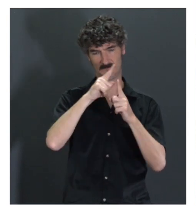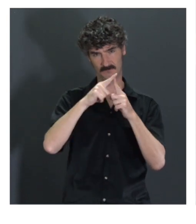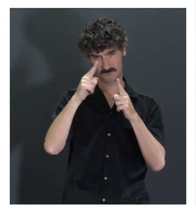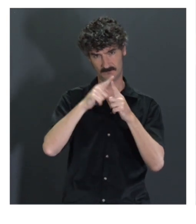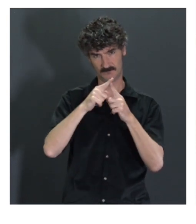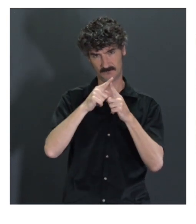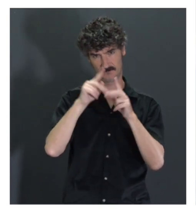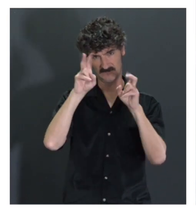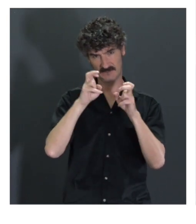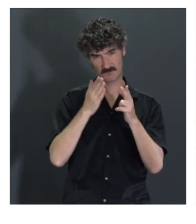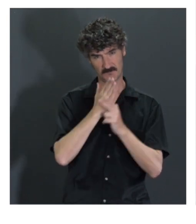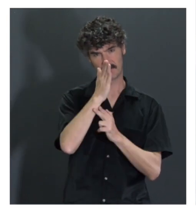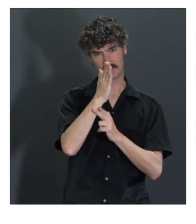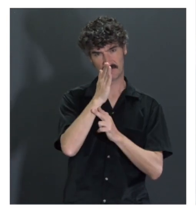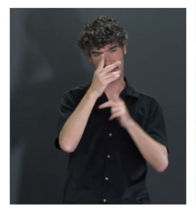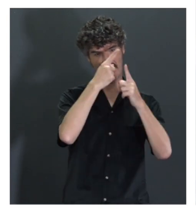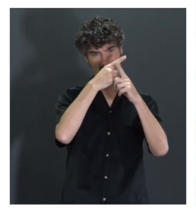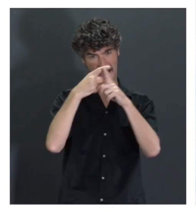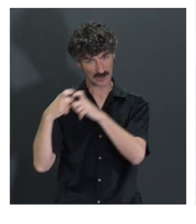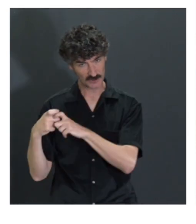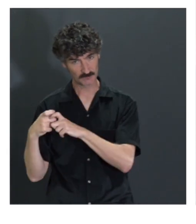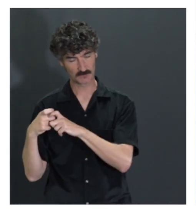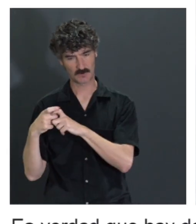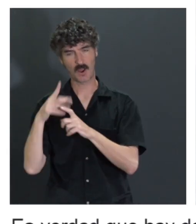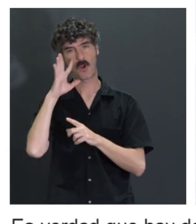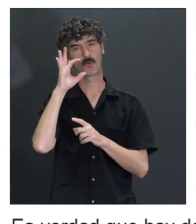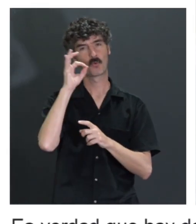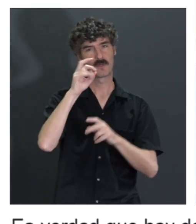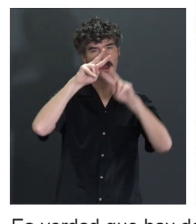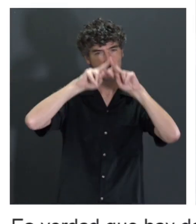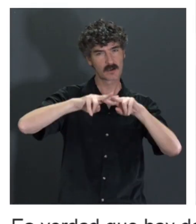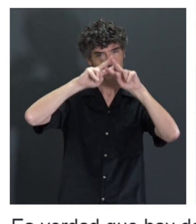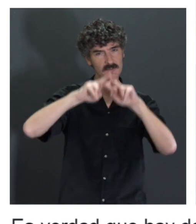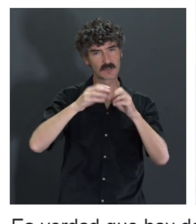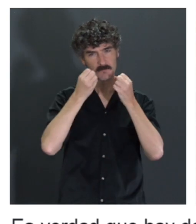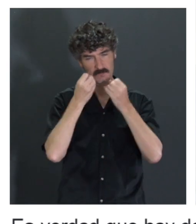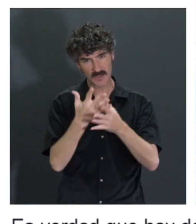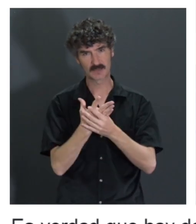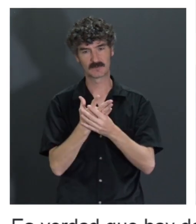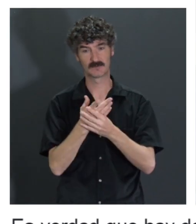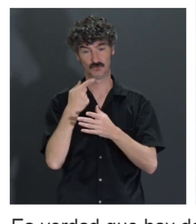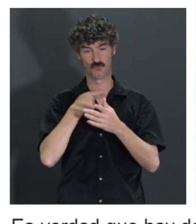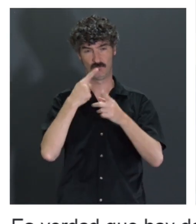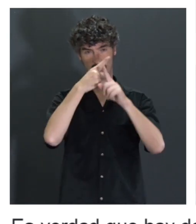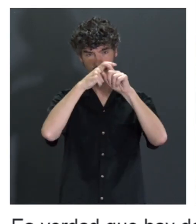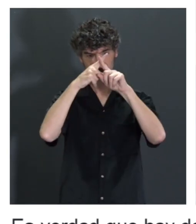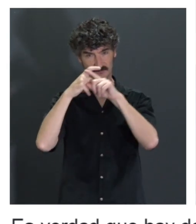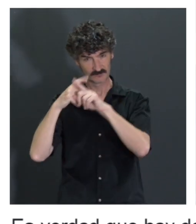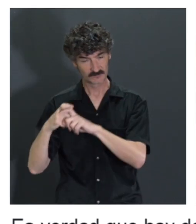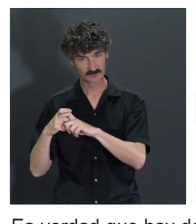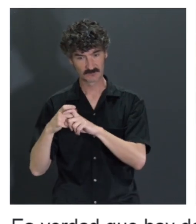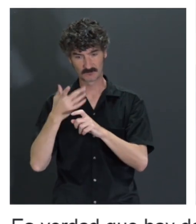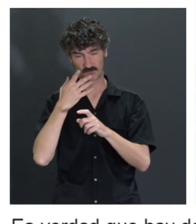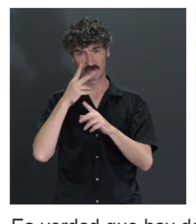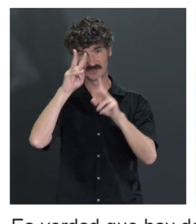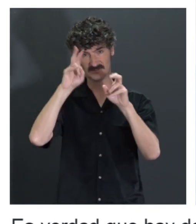en la parte de los algoritmos que, bueno, pues hay que tener cuidado, hay que revisarlos, que cuando tú escribes, digamos, un trozo